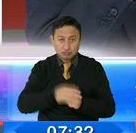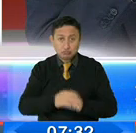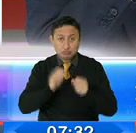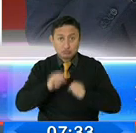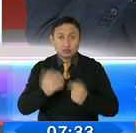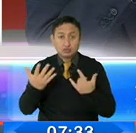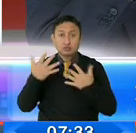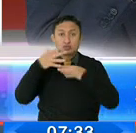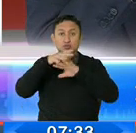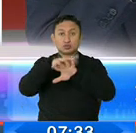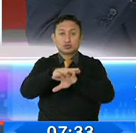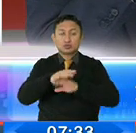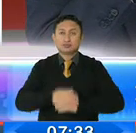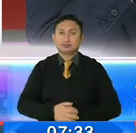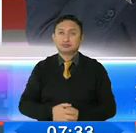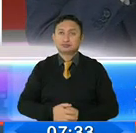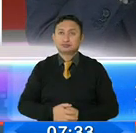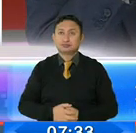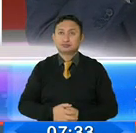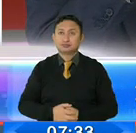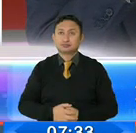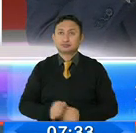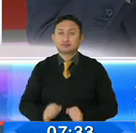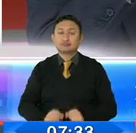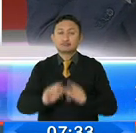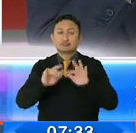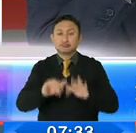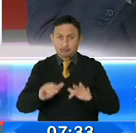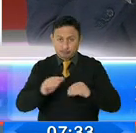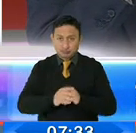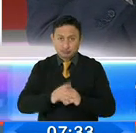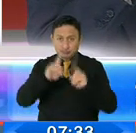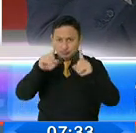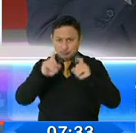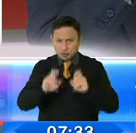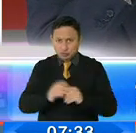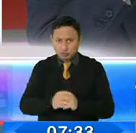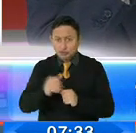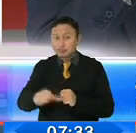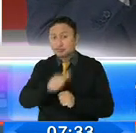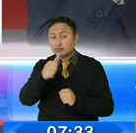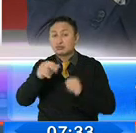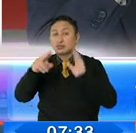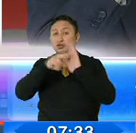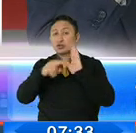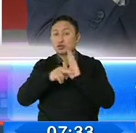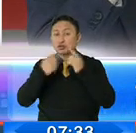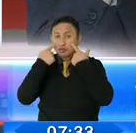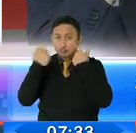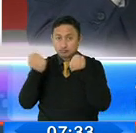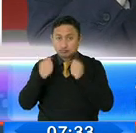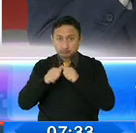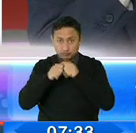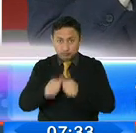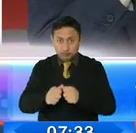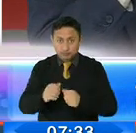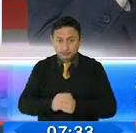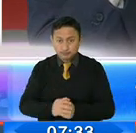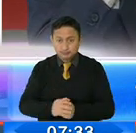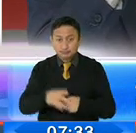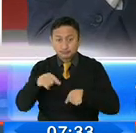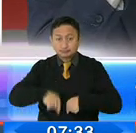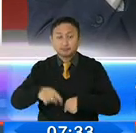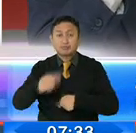inclusión que necesitamos. Secretario Abad, una de las medidas que se ha contemplado mantener es la